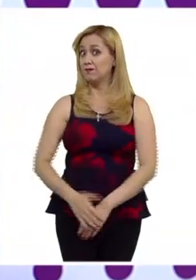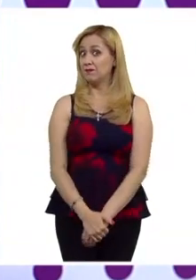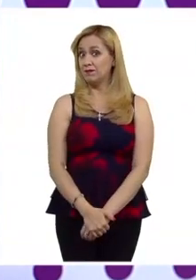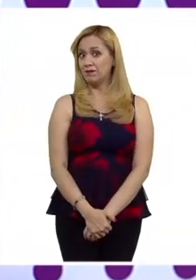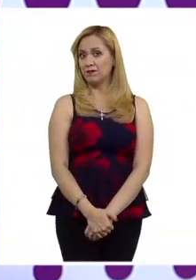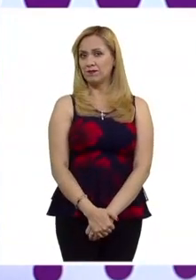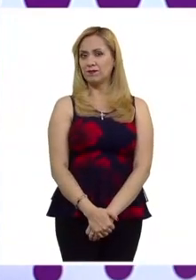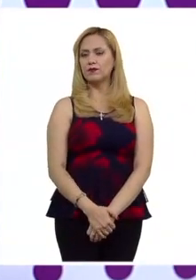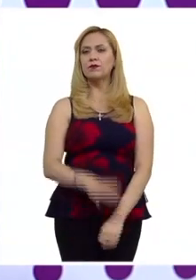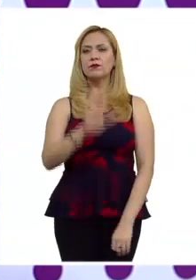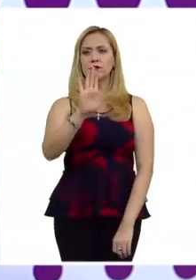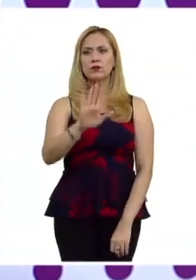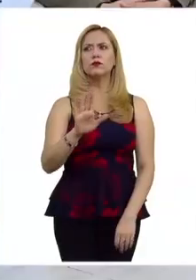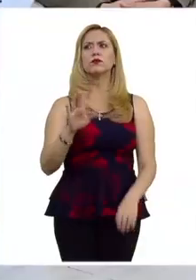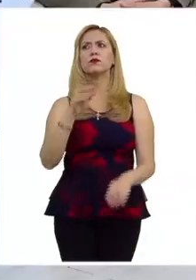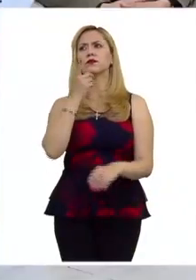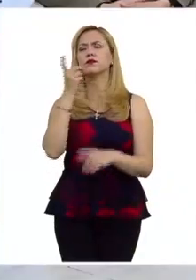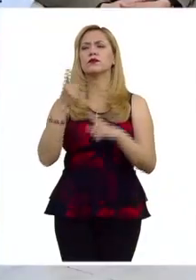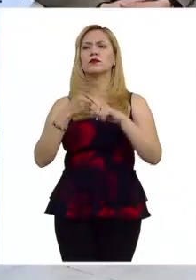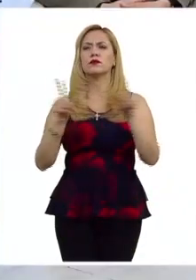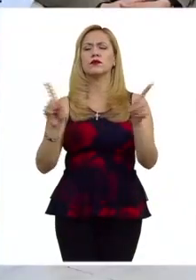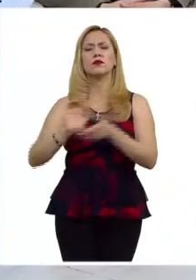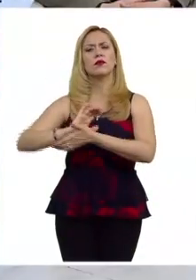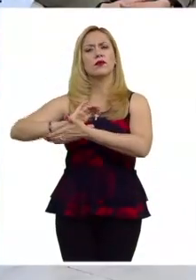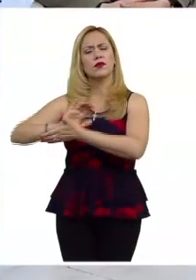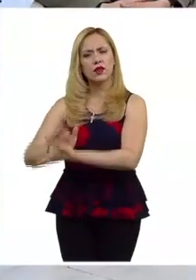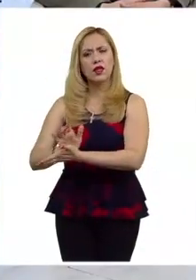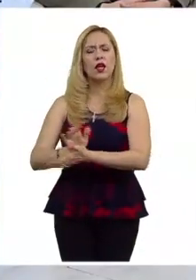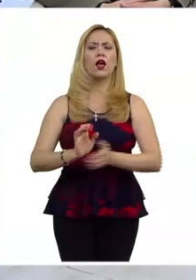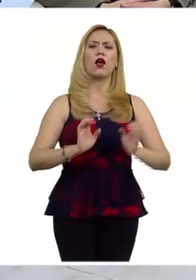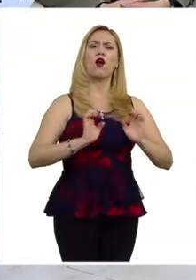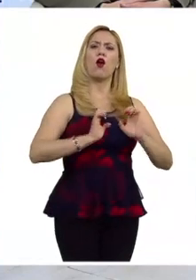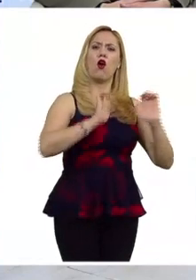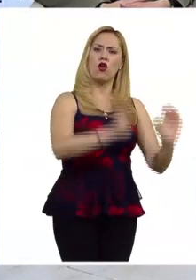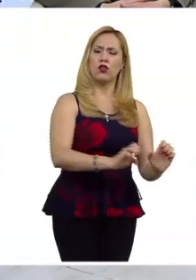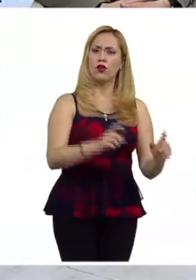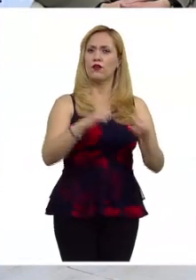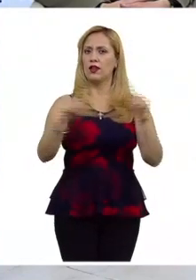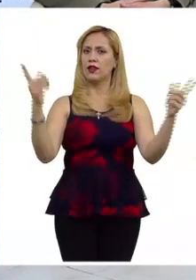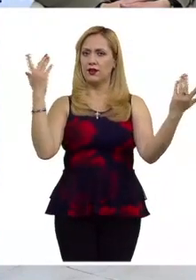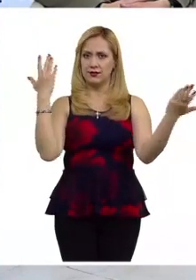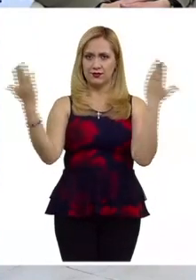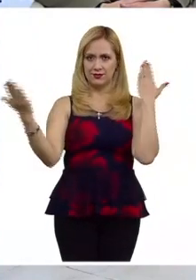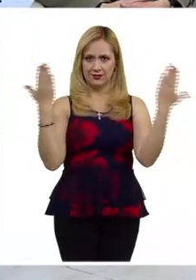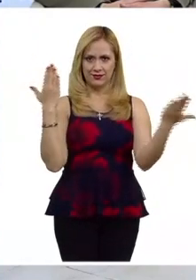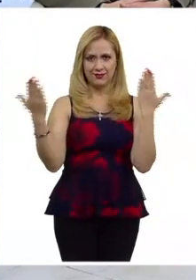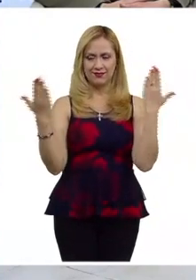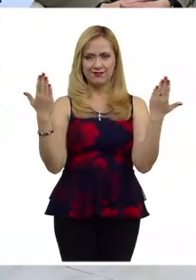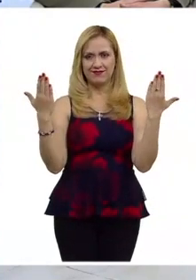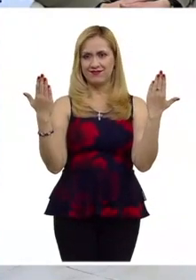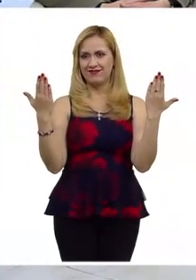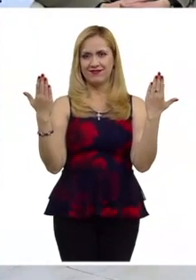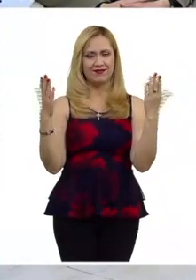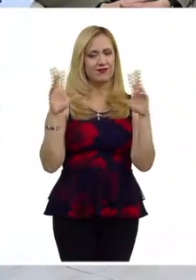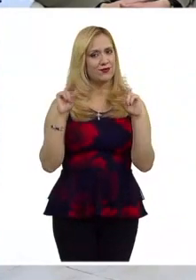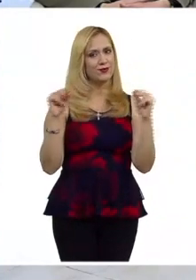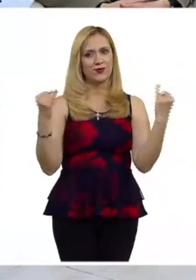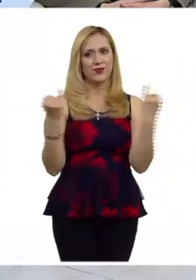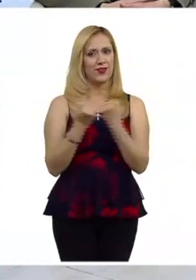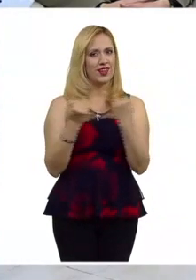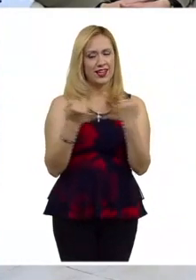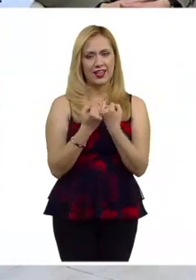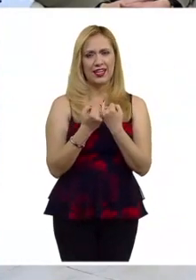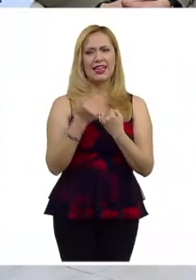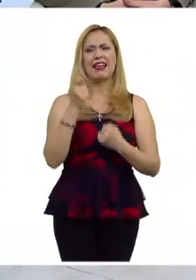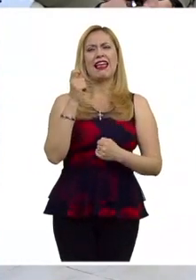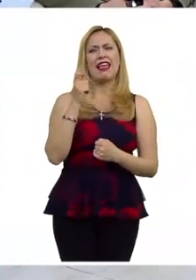mencionado la distinción entre discurso discriminatorio y discurso de odio sé que es una frontera no necesariamente fácil de